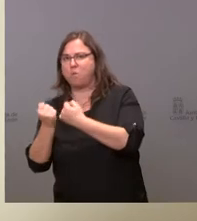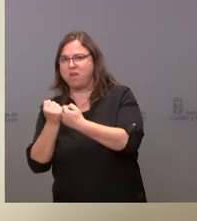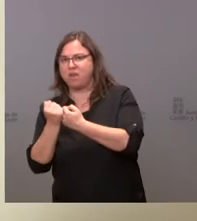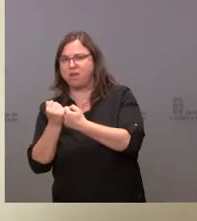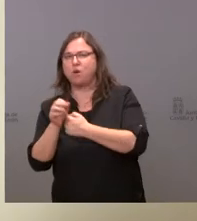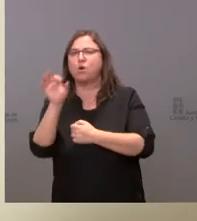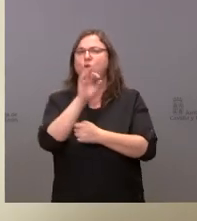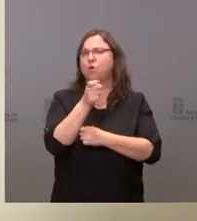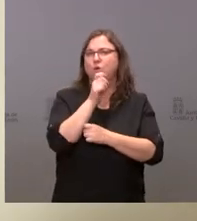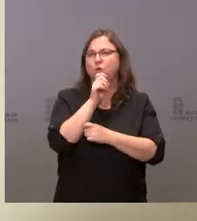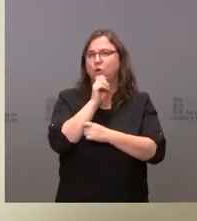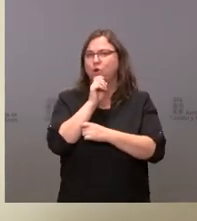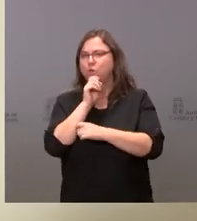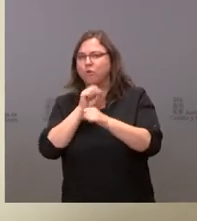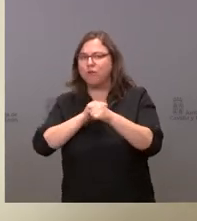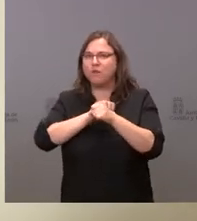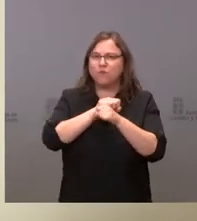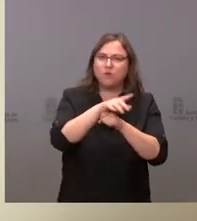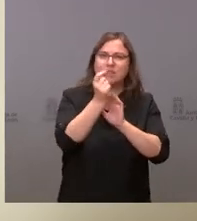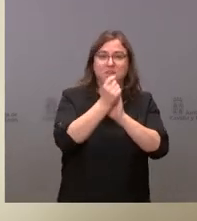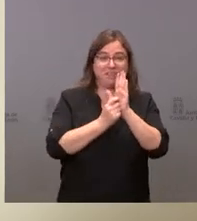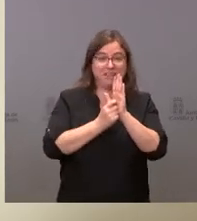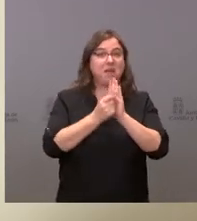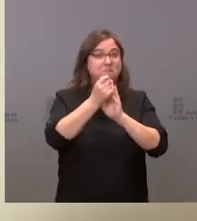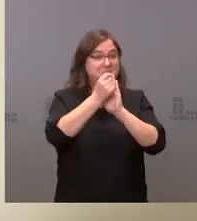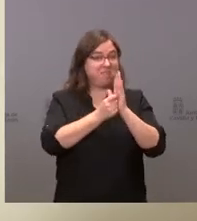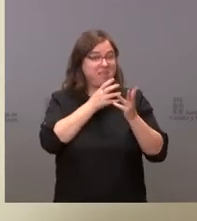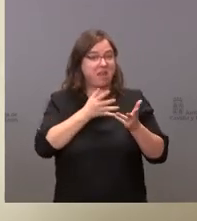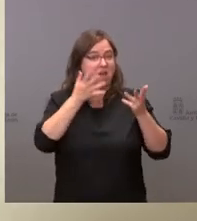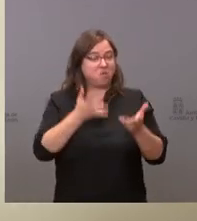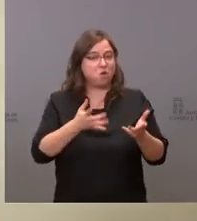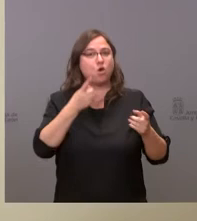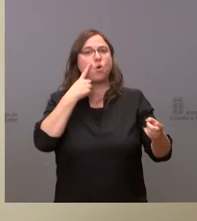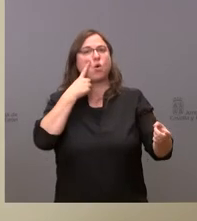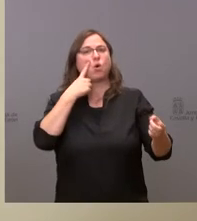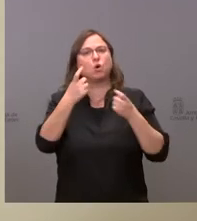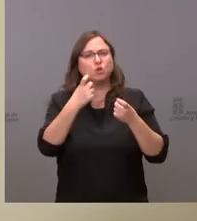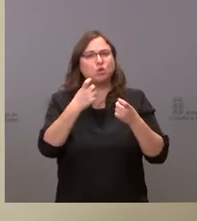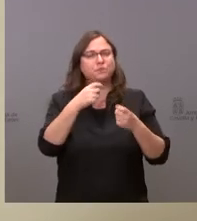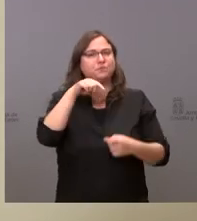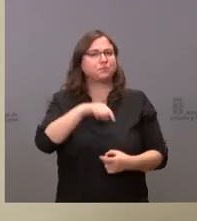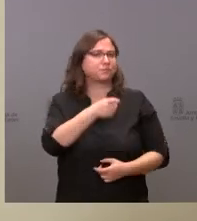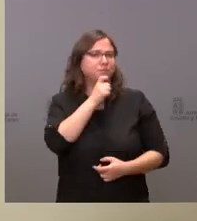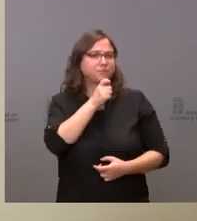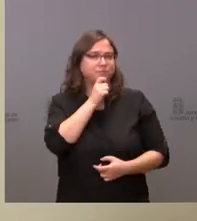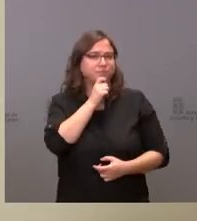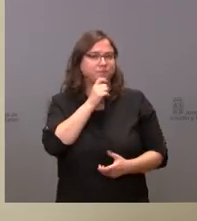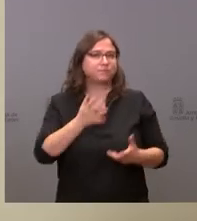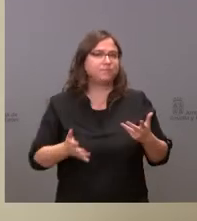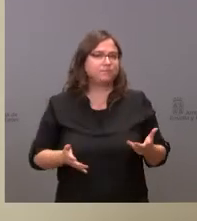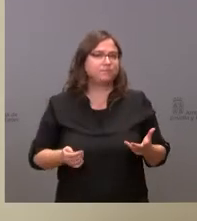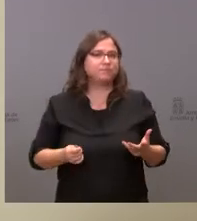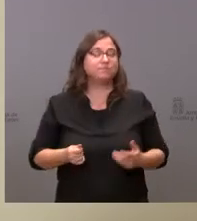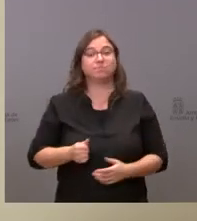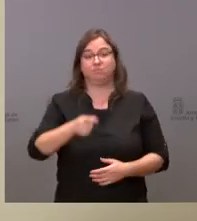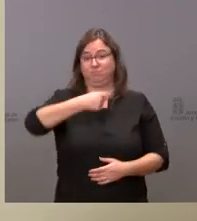cómo iban a influir esas medidas. Bueno, las medidas a día de hoy, el control de nuestra actividad económica a día de hoy es segunda